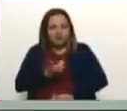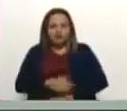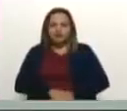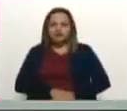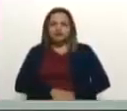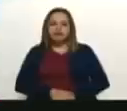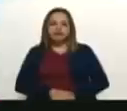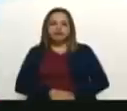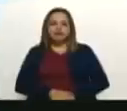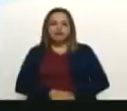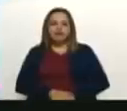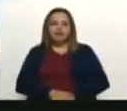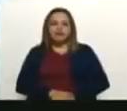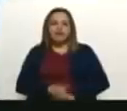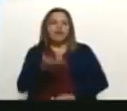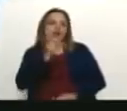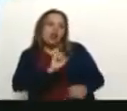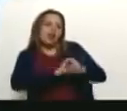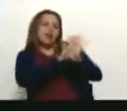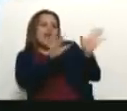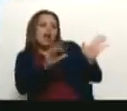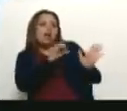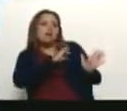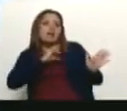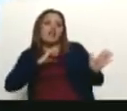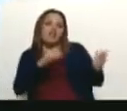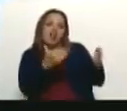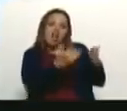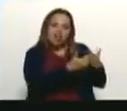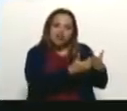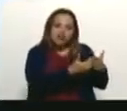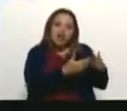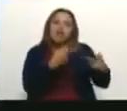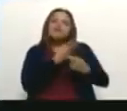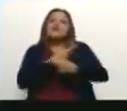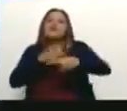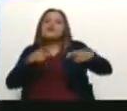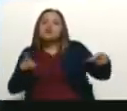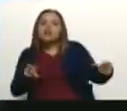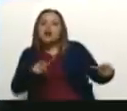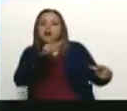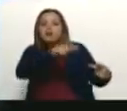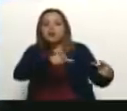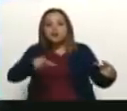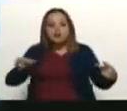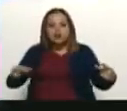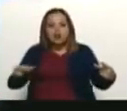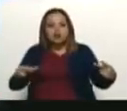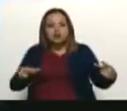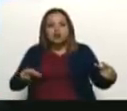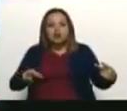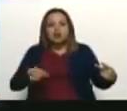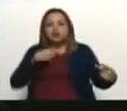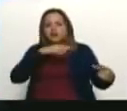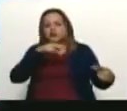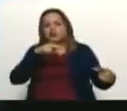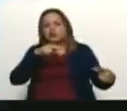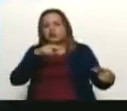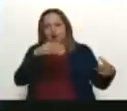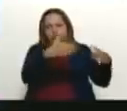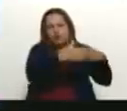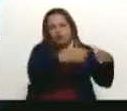Se les ha dicho muy claramente en privado, se les ha dicho en público a los representantes de la llamada Plataforma Unitaria,